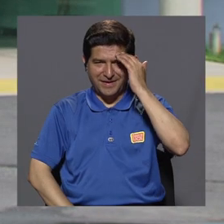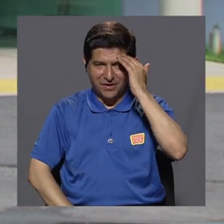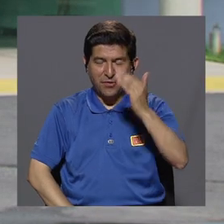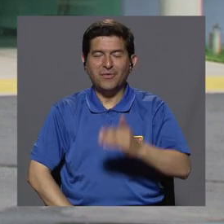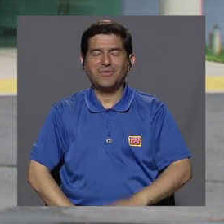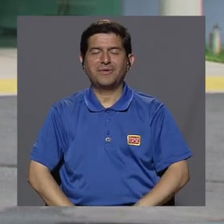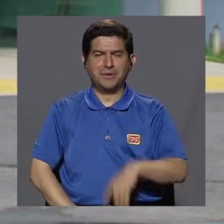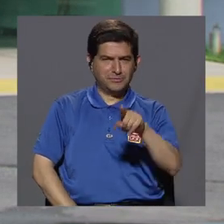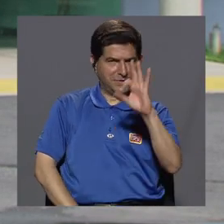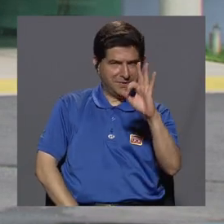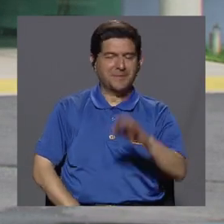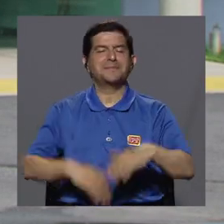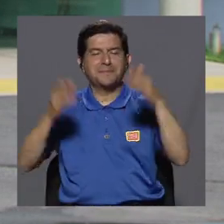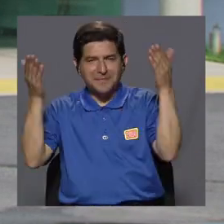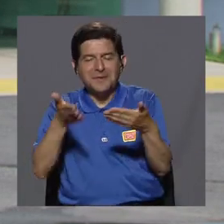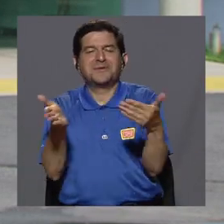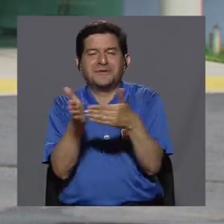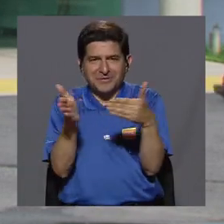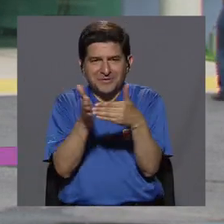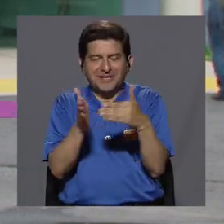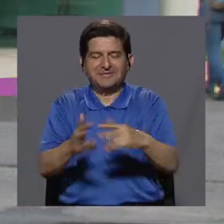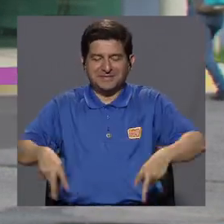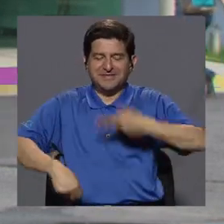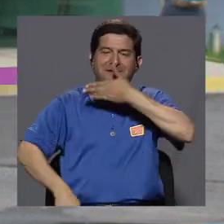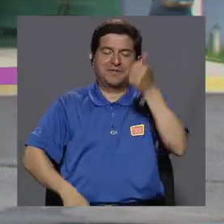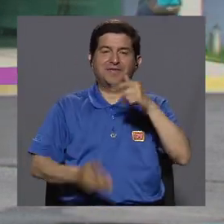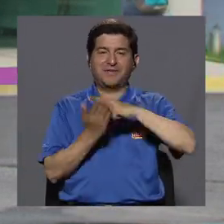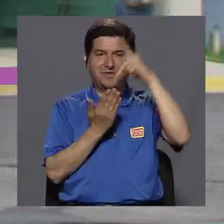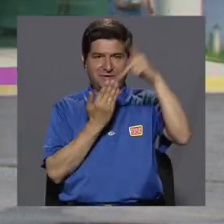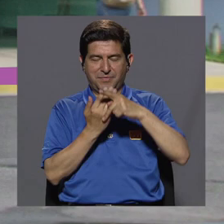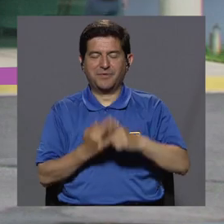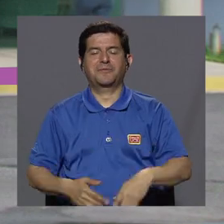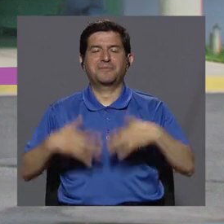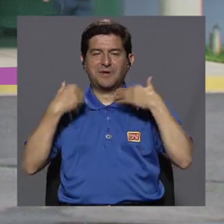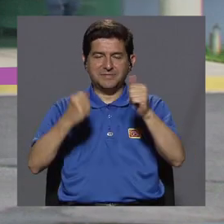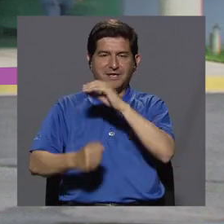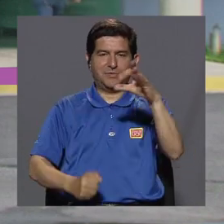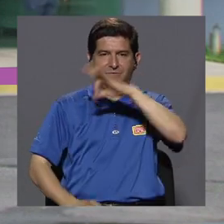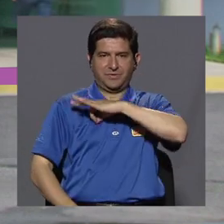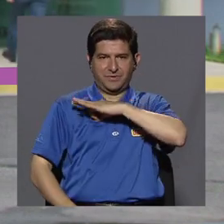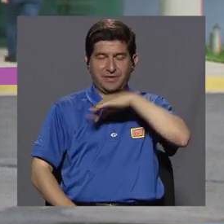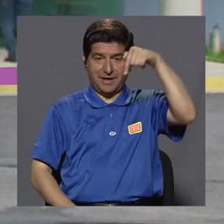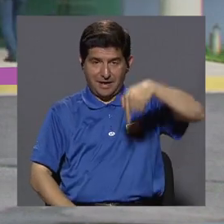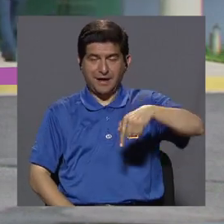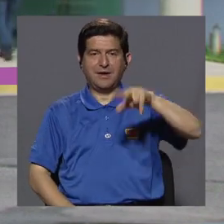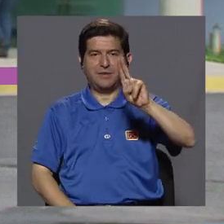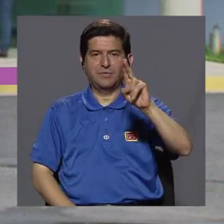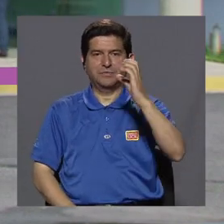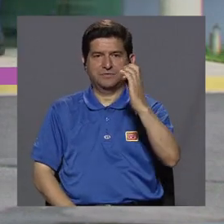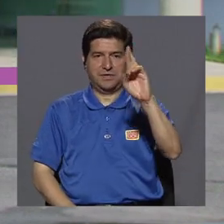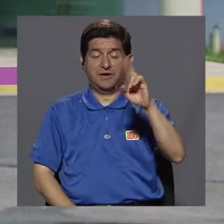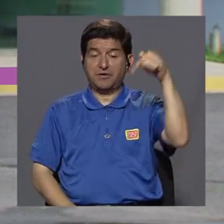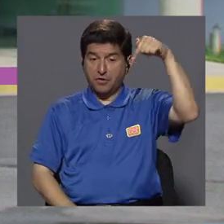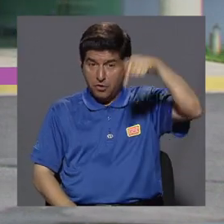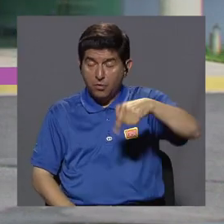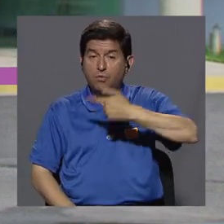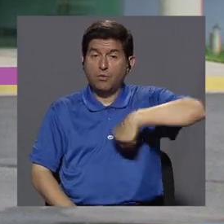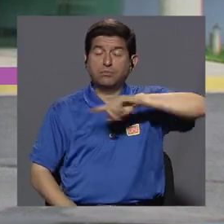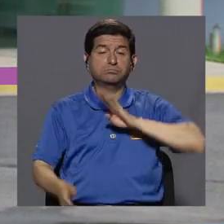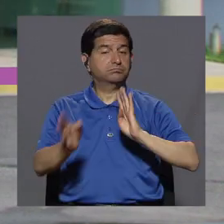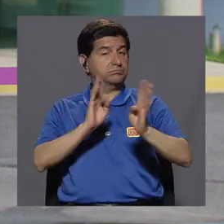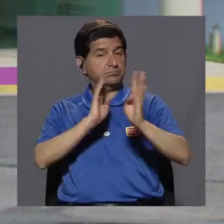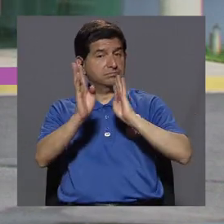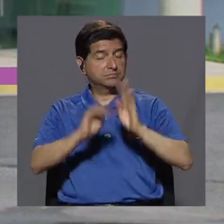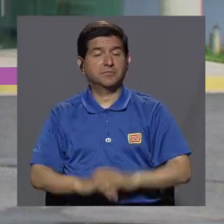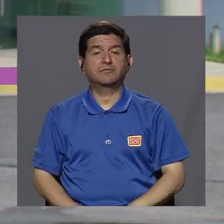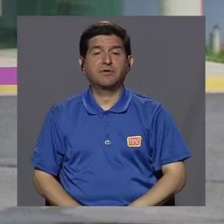Hola, ¿qué tal? Bienvenido y bienvenida una vez más a Vivir Mejor, el programa de salud y bienestar de la Universidad de Costa Rica. El día de hoy vamos a estar